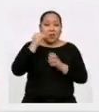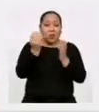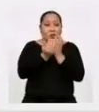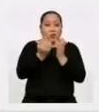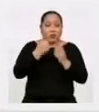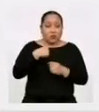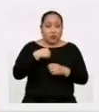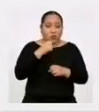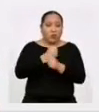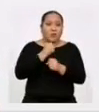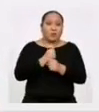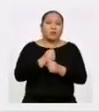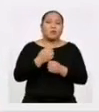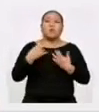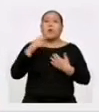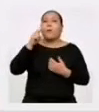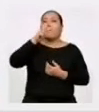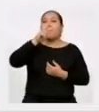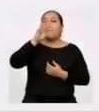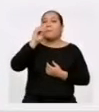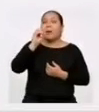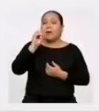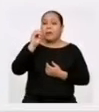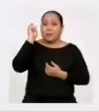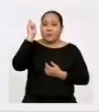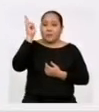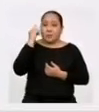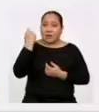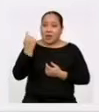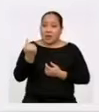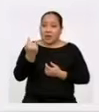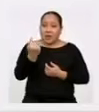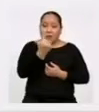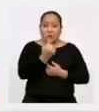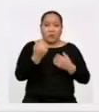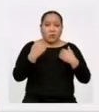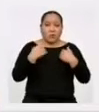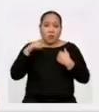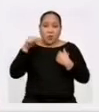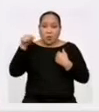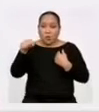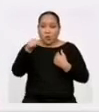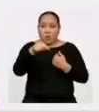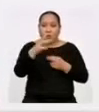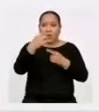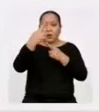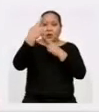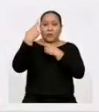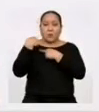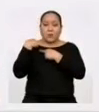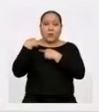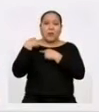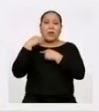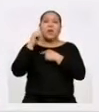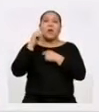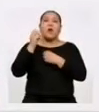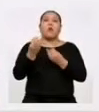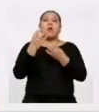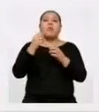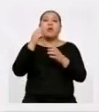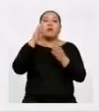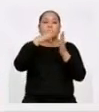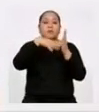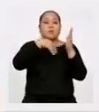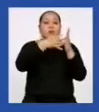trabajo somos 20 docentes y cada una y uno tiene asignada una determinada cantidad de horas para dictar